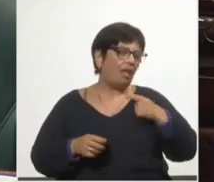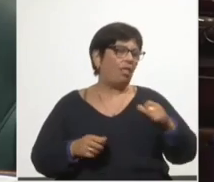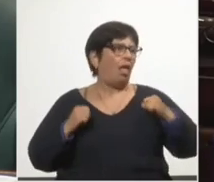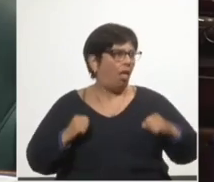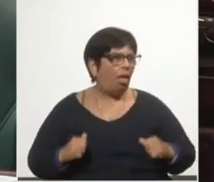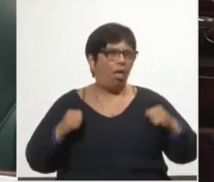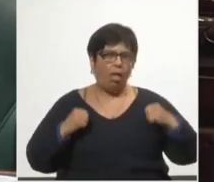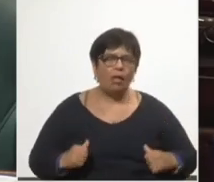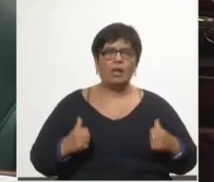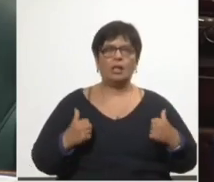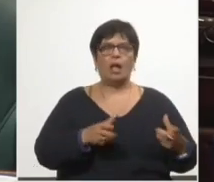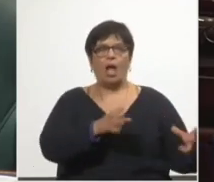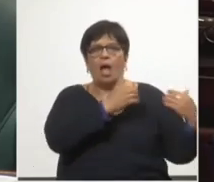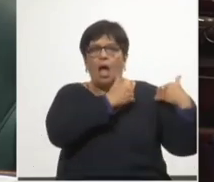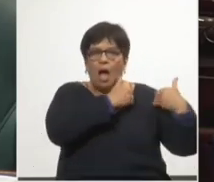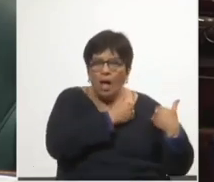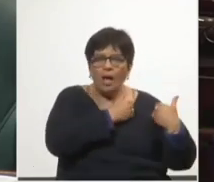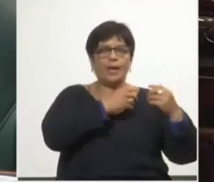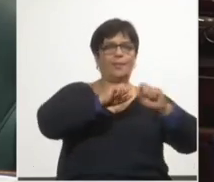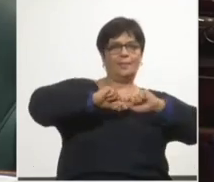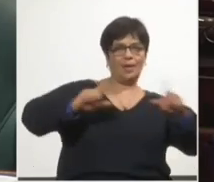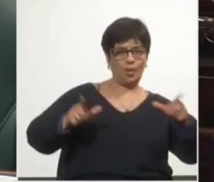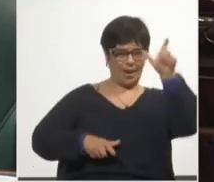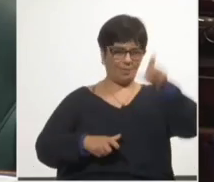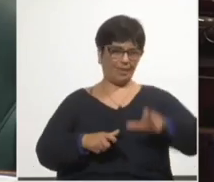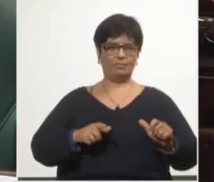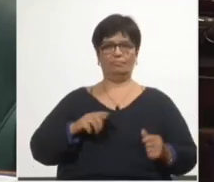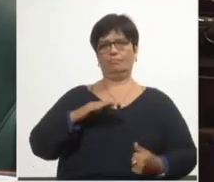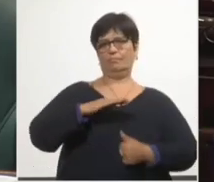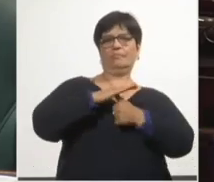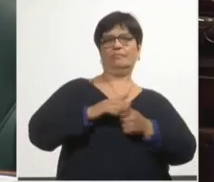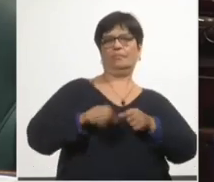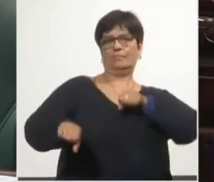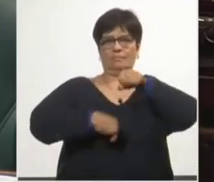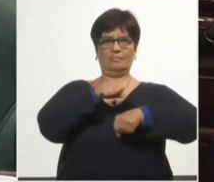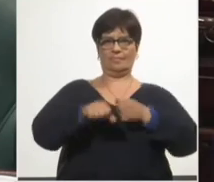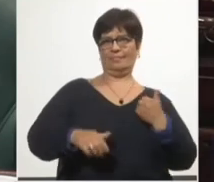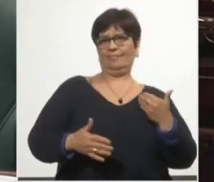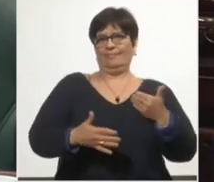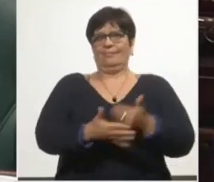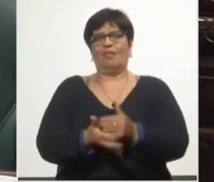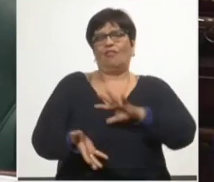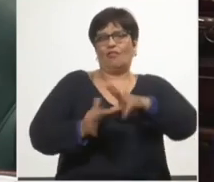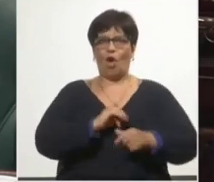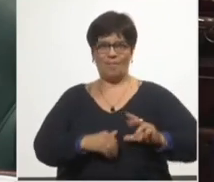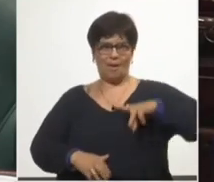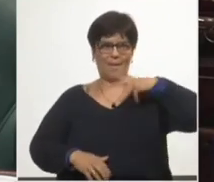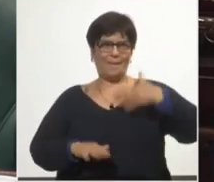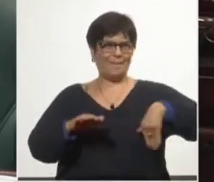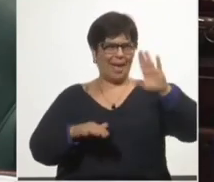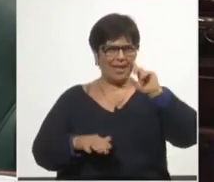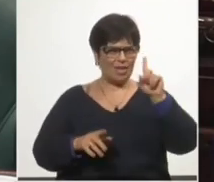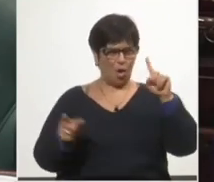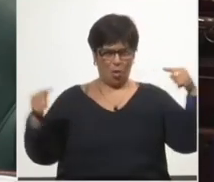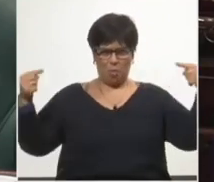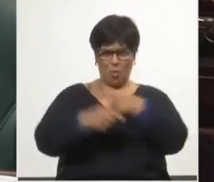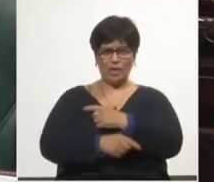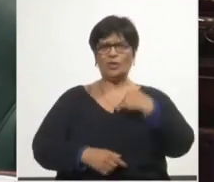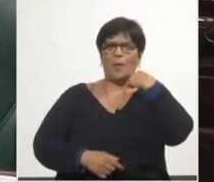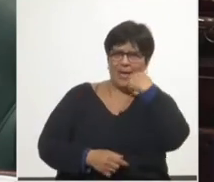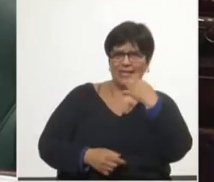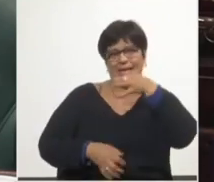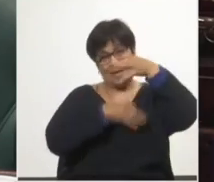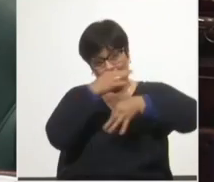y una carga para los maya oro, en franca oposición al precepto vallista del Estado como